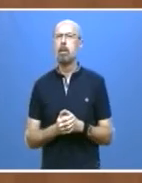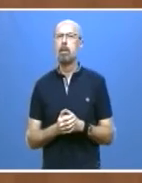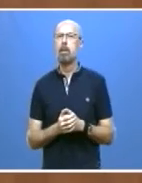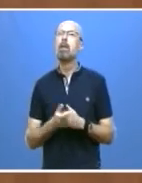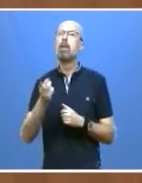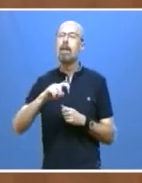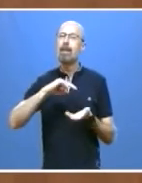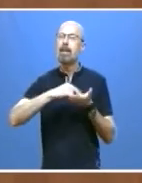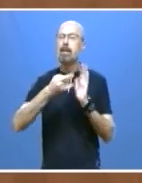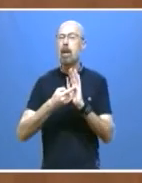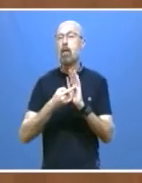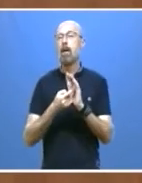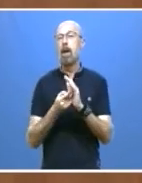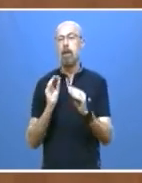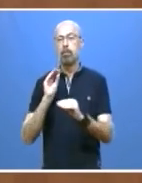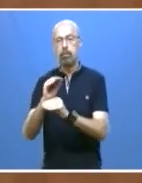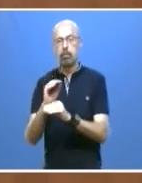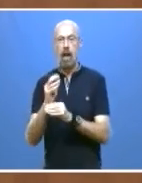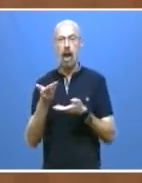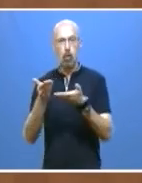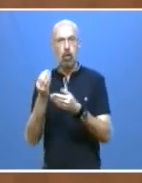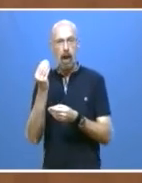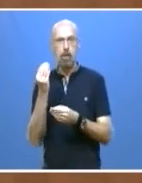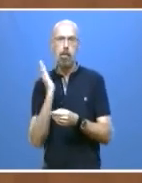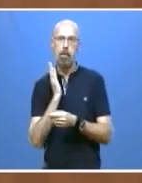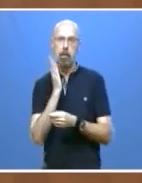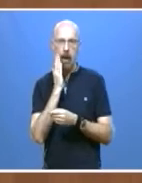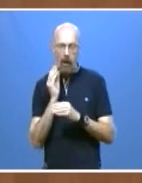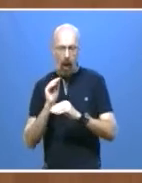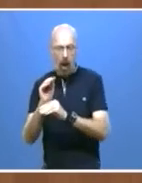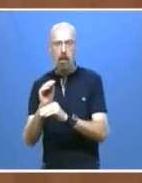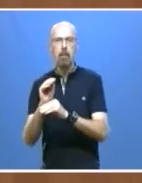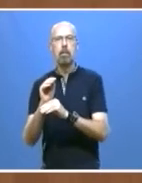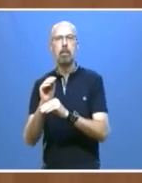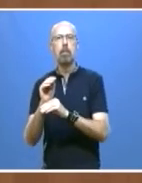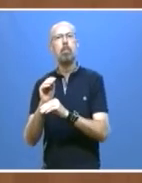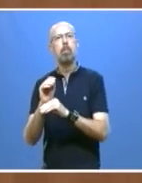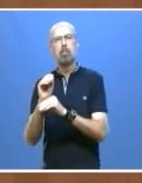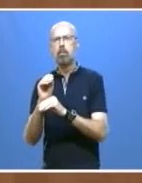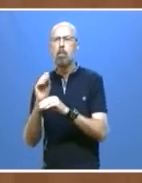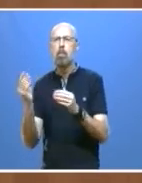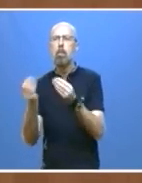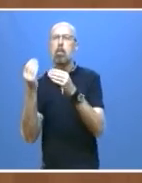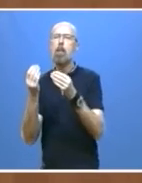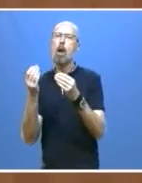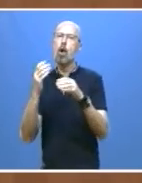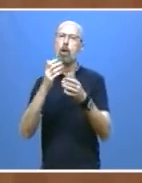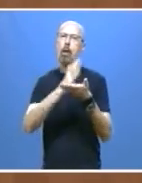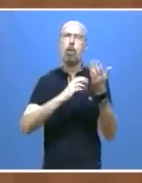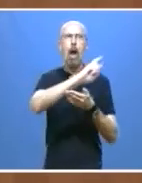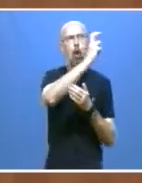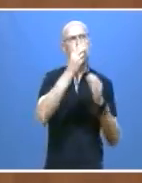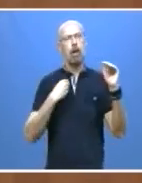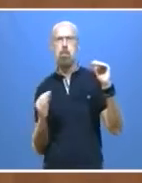para garantizar que siga siendo superior al del conjunto de comunidades. Y vamos a